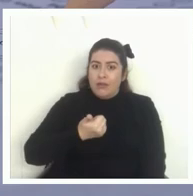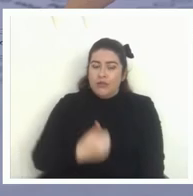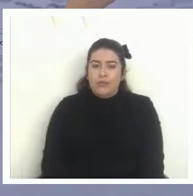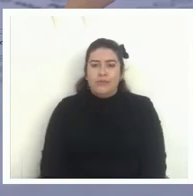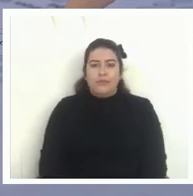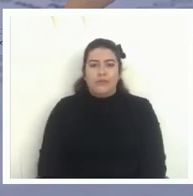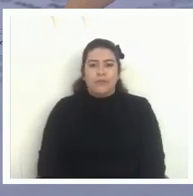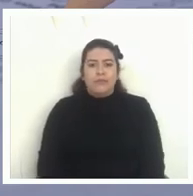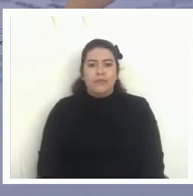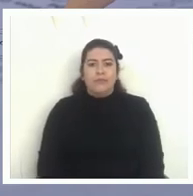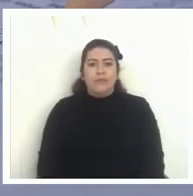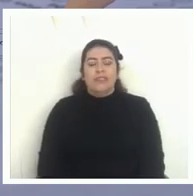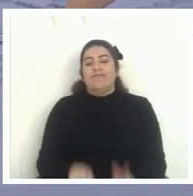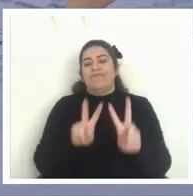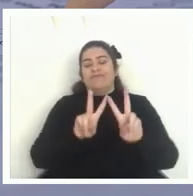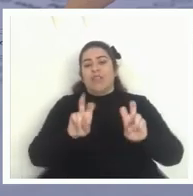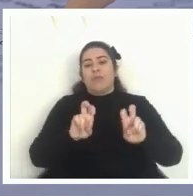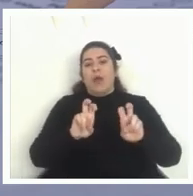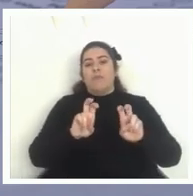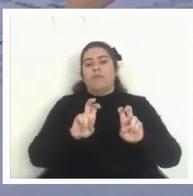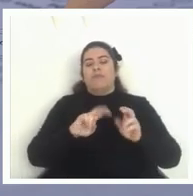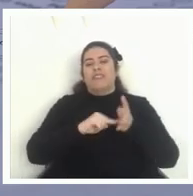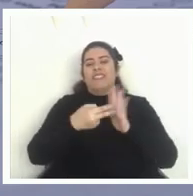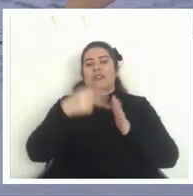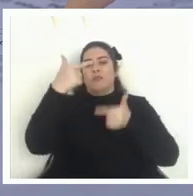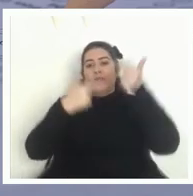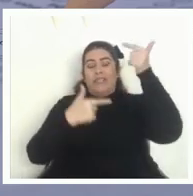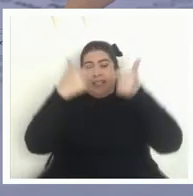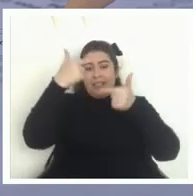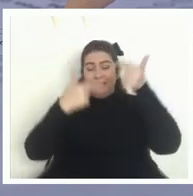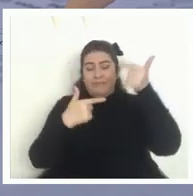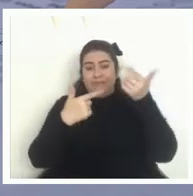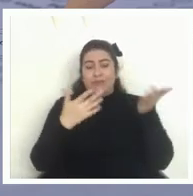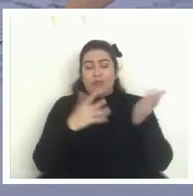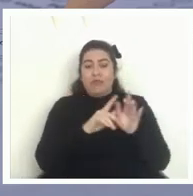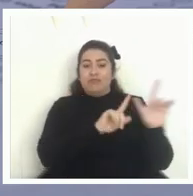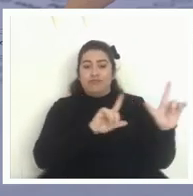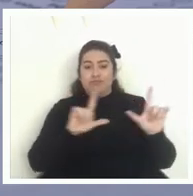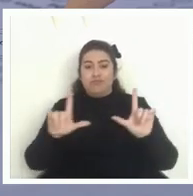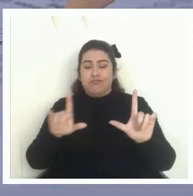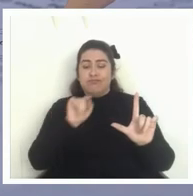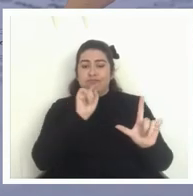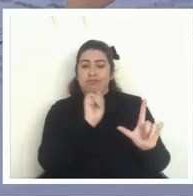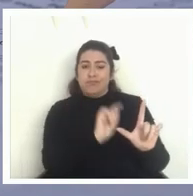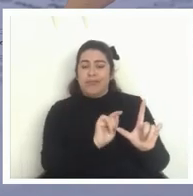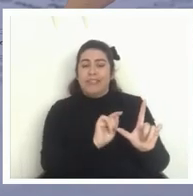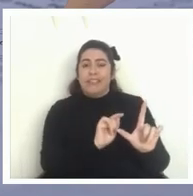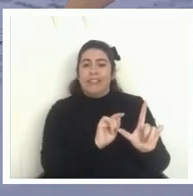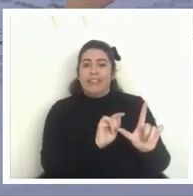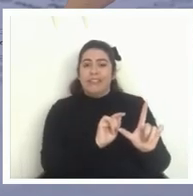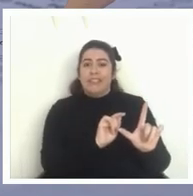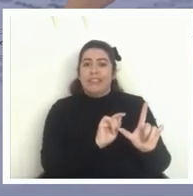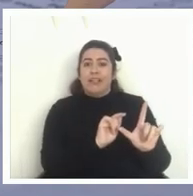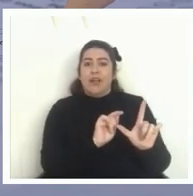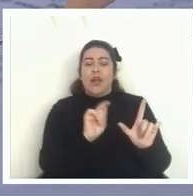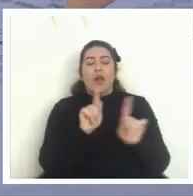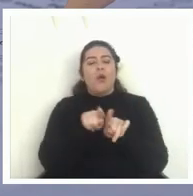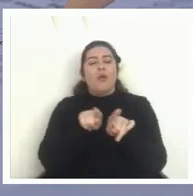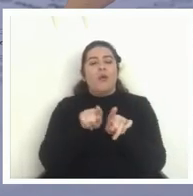y la crisis política voy a ir bien rápido acá como muestra la imagen ahí aquí son estas muñecas rusas es decir